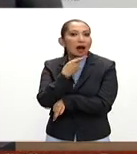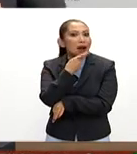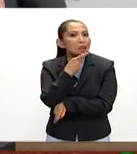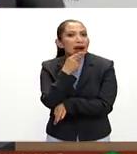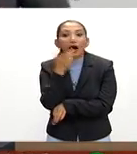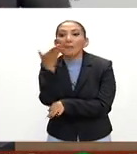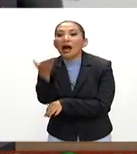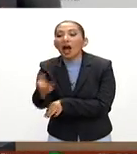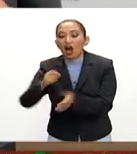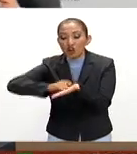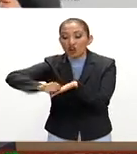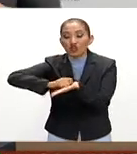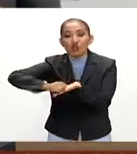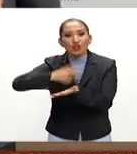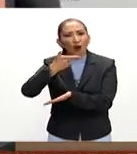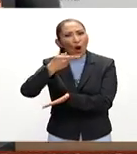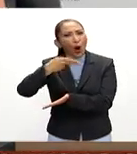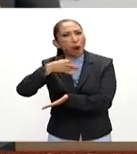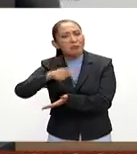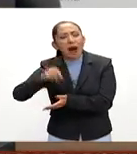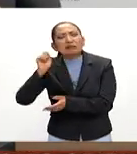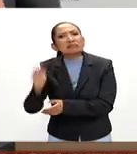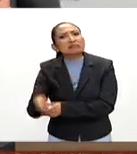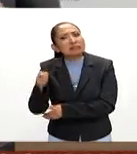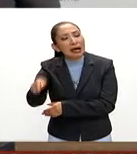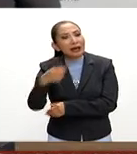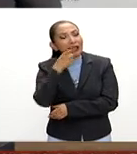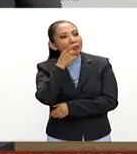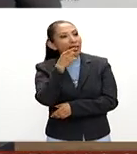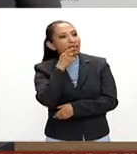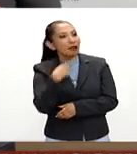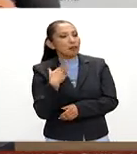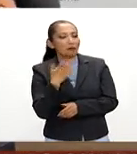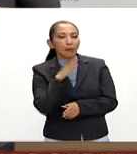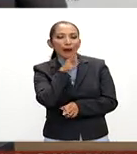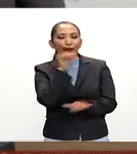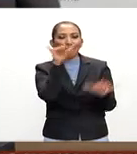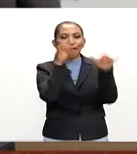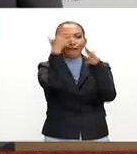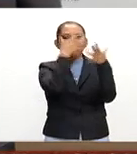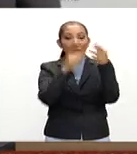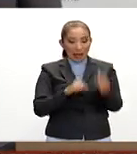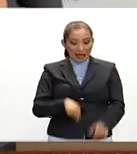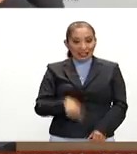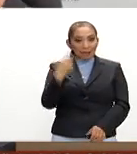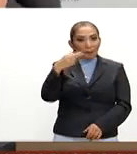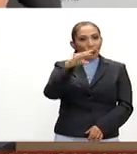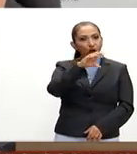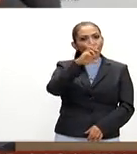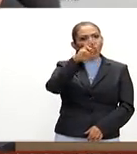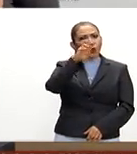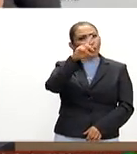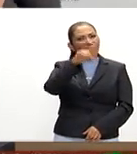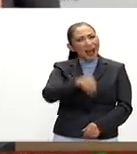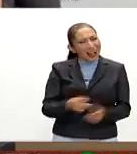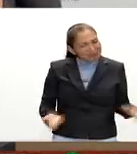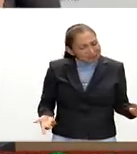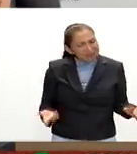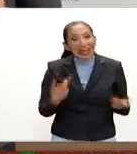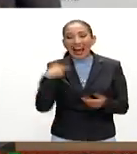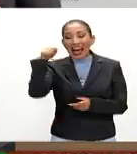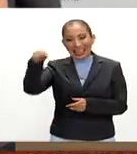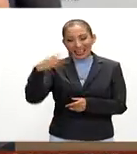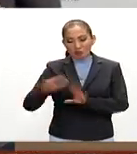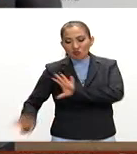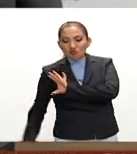ocurra pedir una goma esto para ellos significa que tienen una resaca cruda para nosotros aunque consideramos que ir